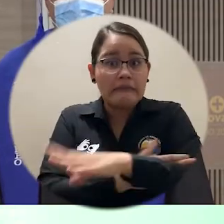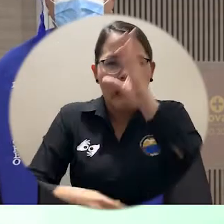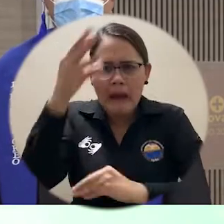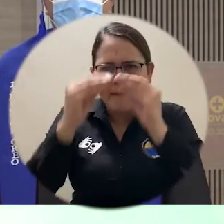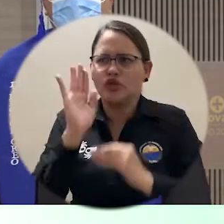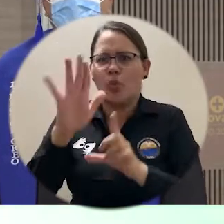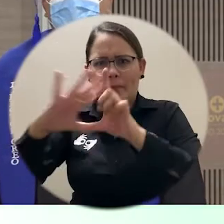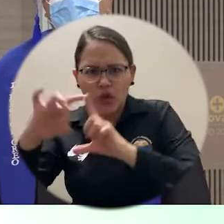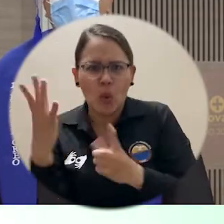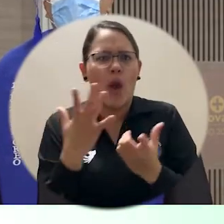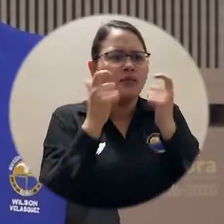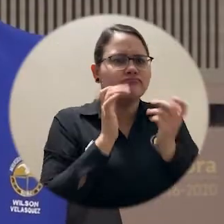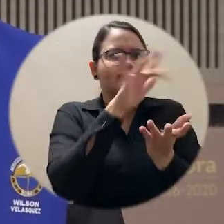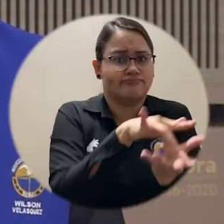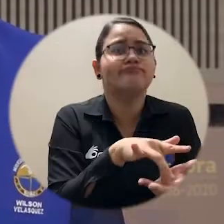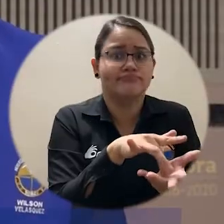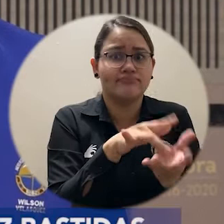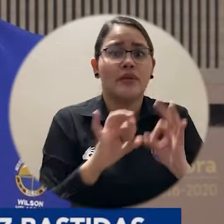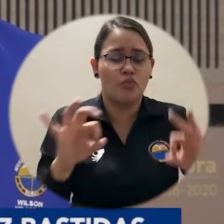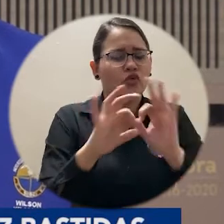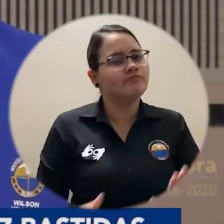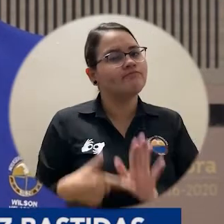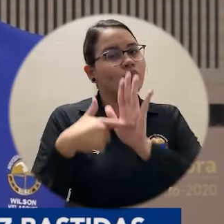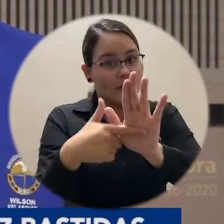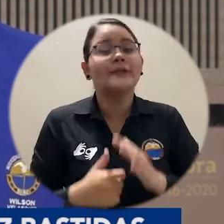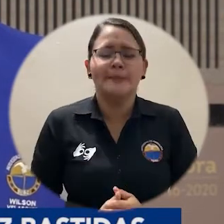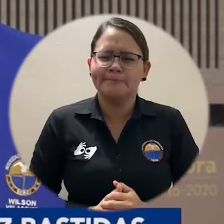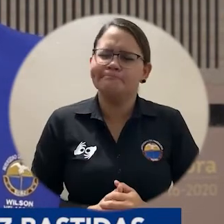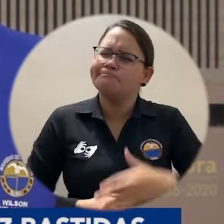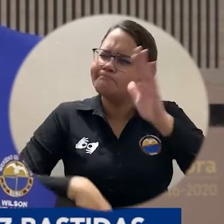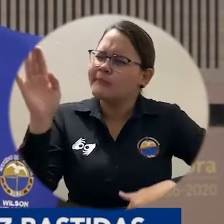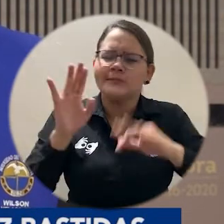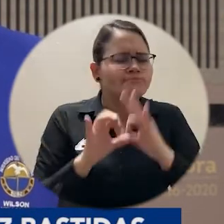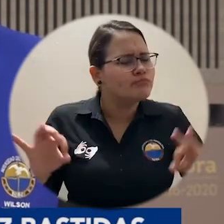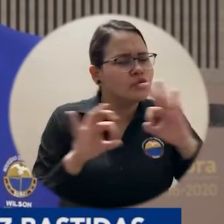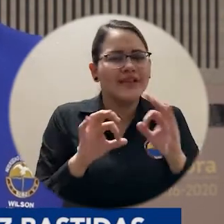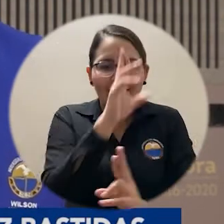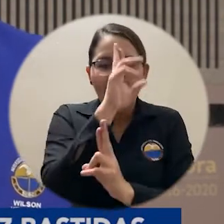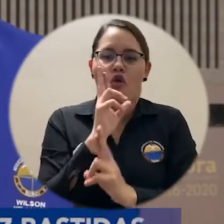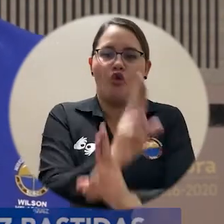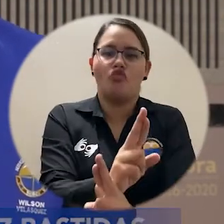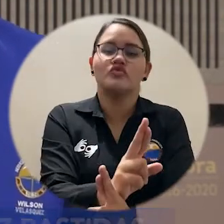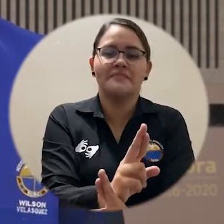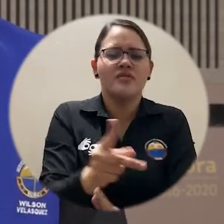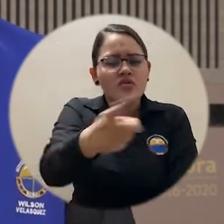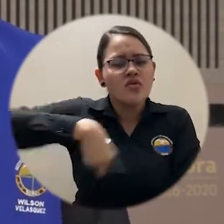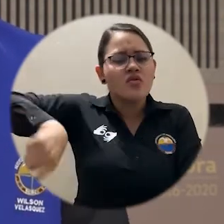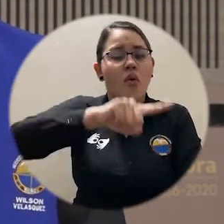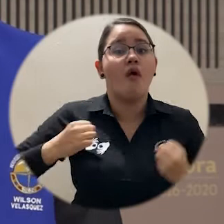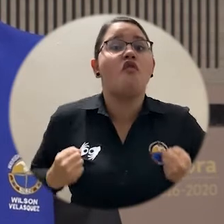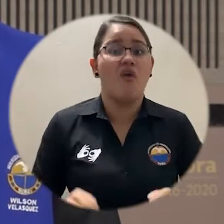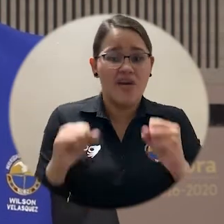resaltar y reconocer ese compromiso y ese esfuerzo que han hecho las personas que a pesar de las adversidades,